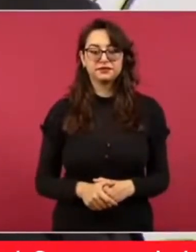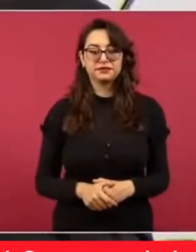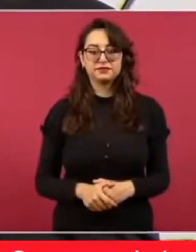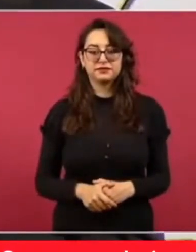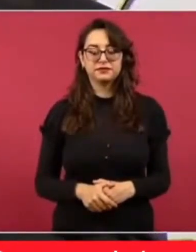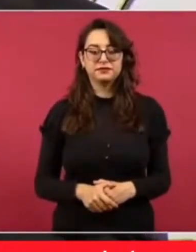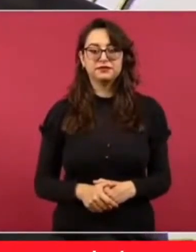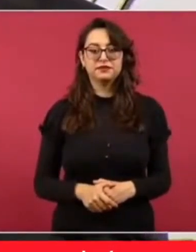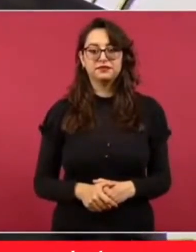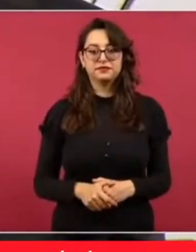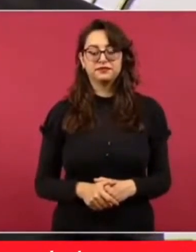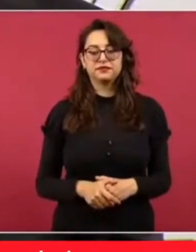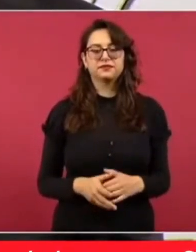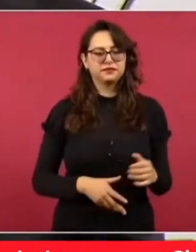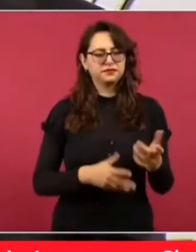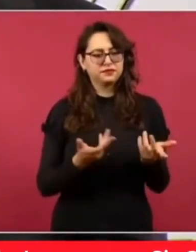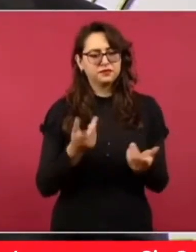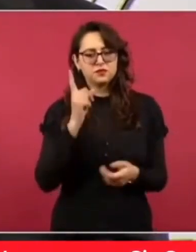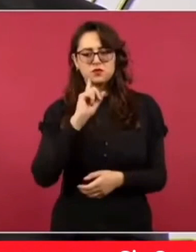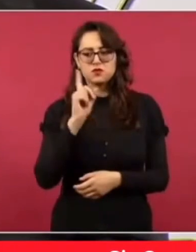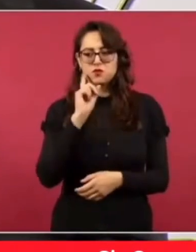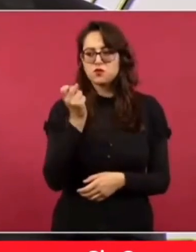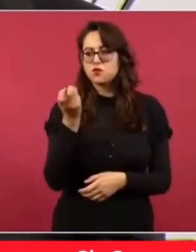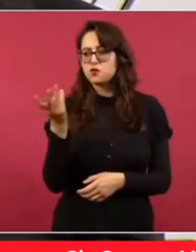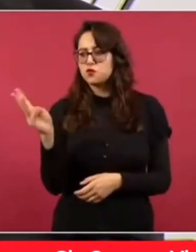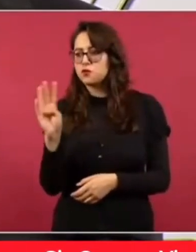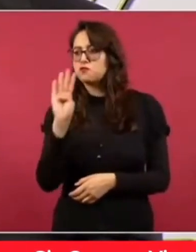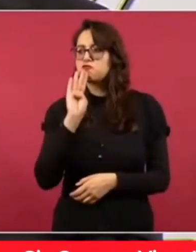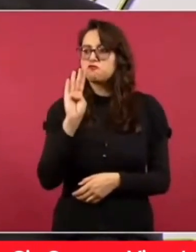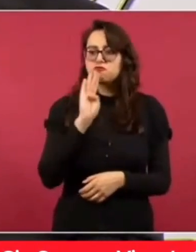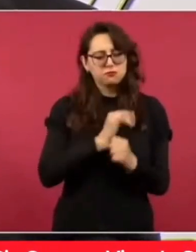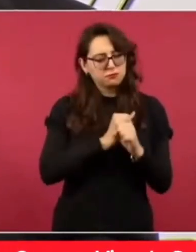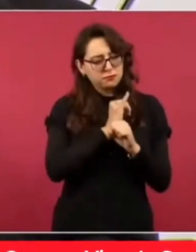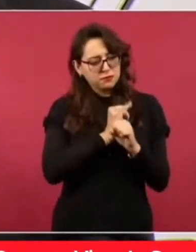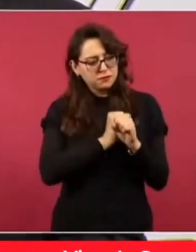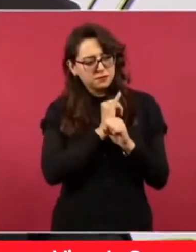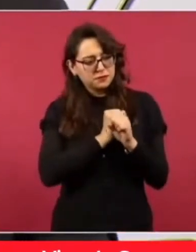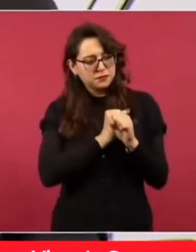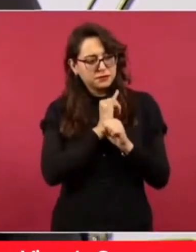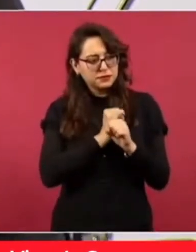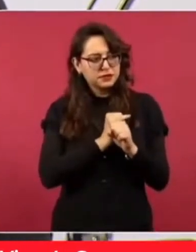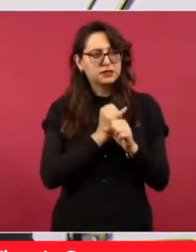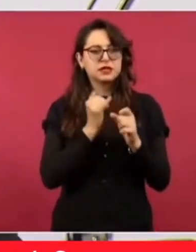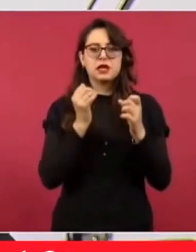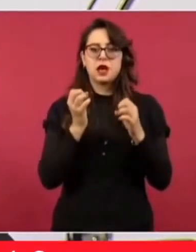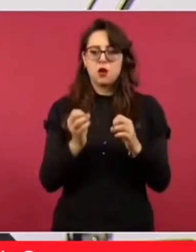la academia, a la investigación, a las mamás empresarias,